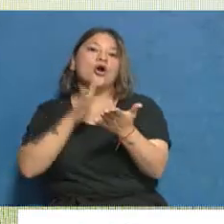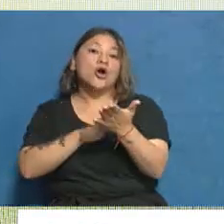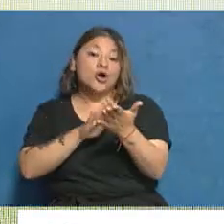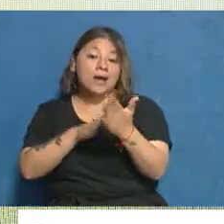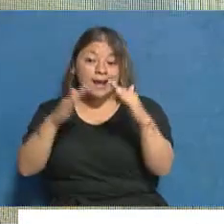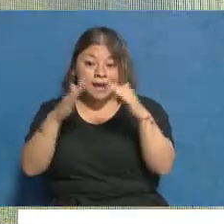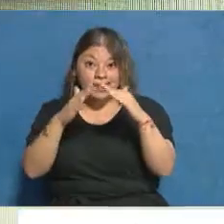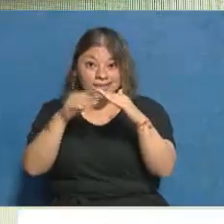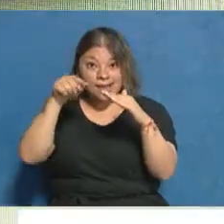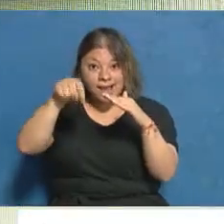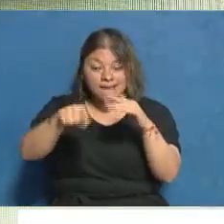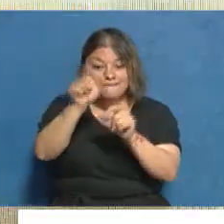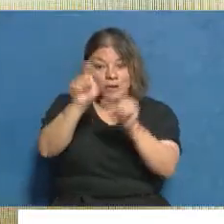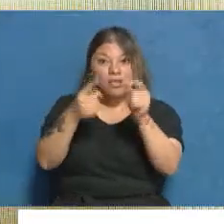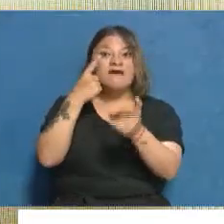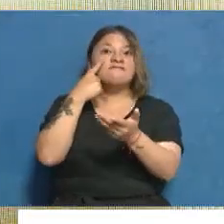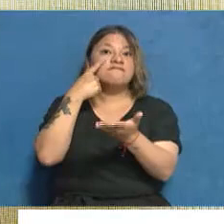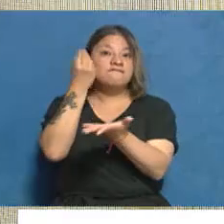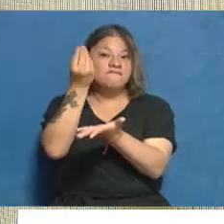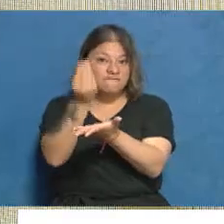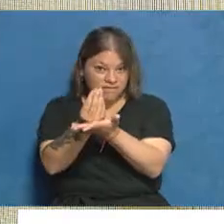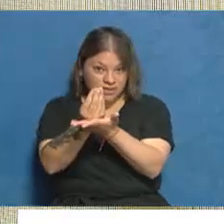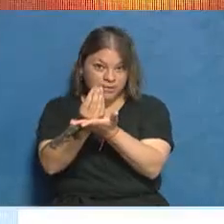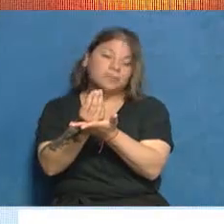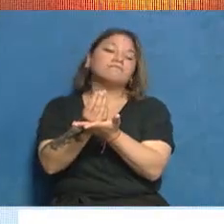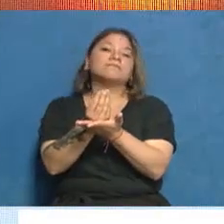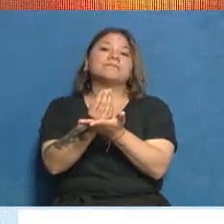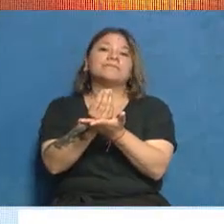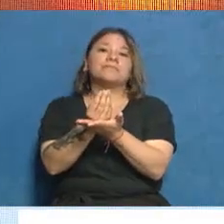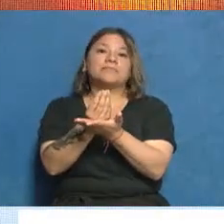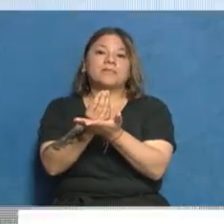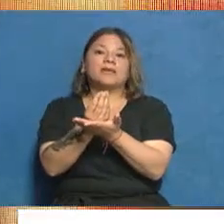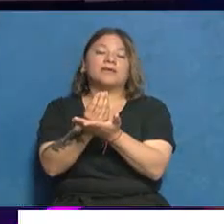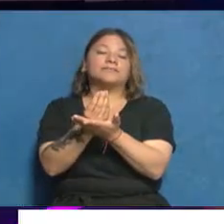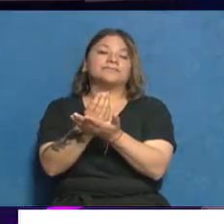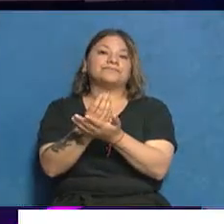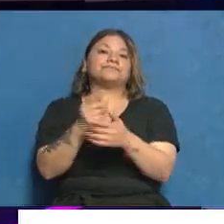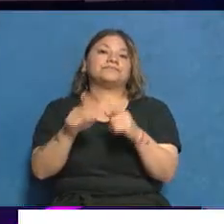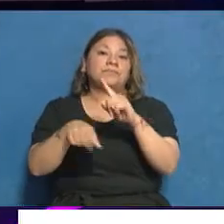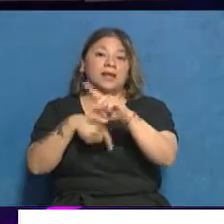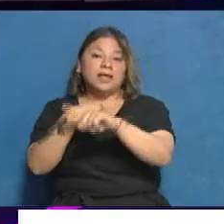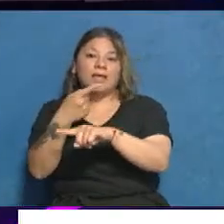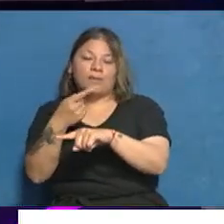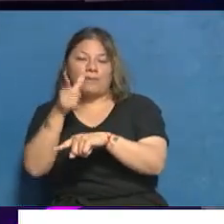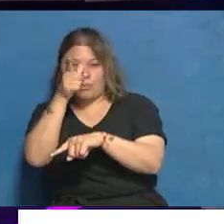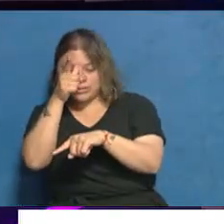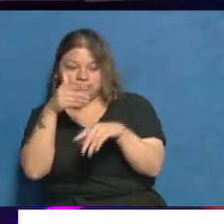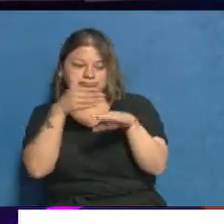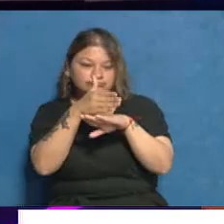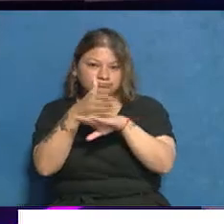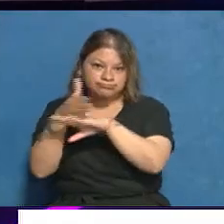en esos domicilios vivan dichas personas y se llega a la información previa que luego determina los allanamientos.